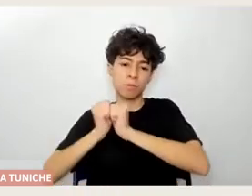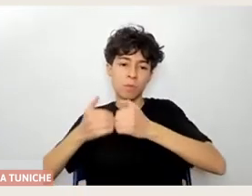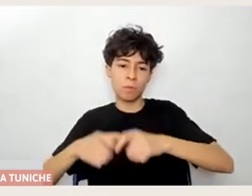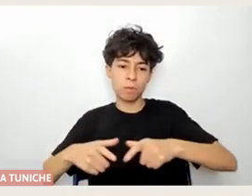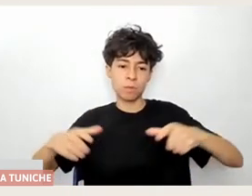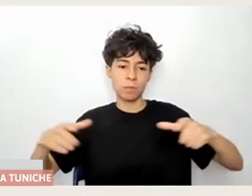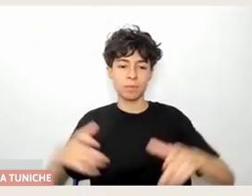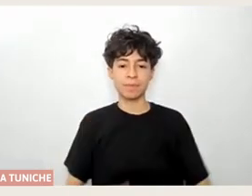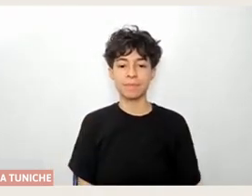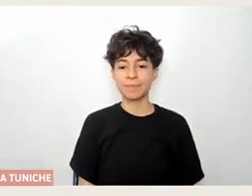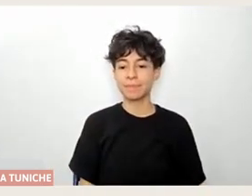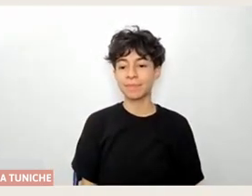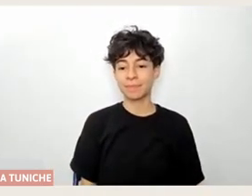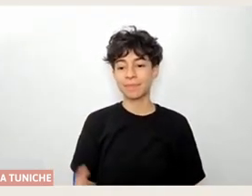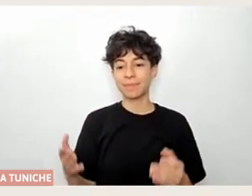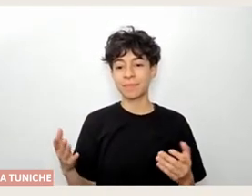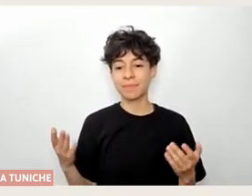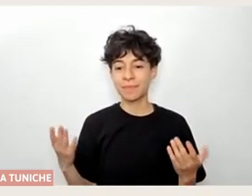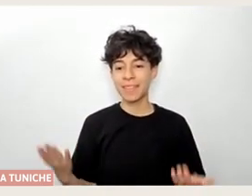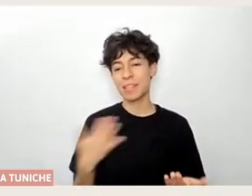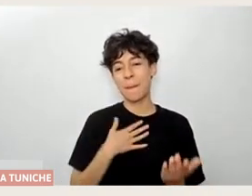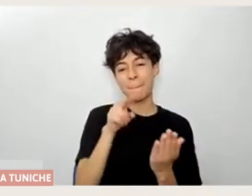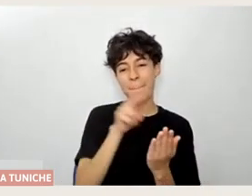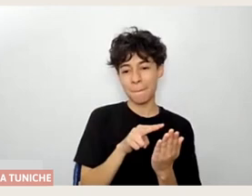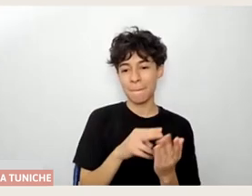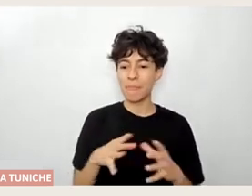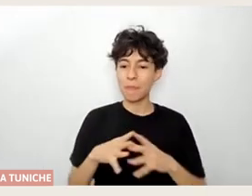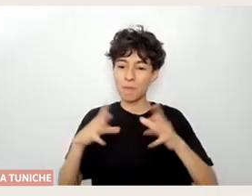Esa sería nuestra participación. Muchas gracias.